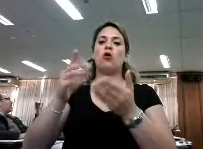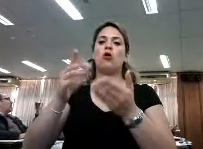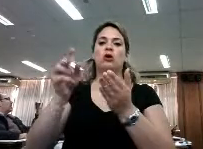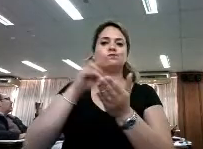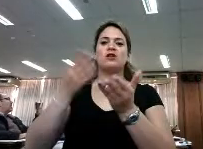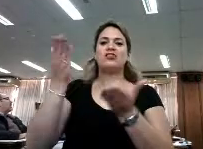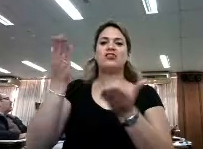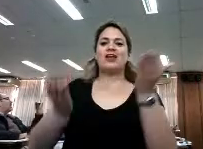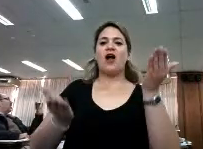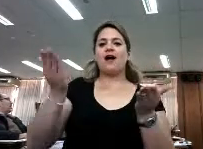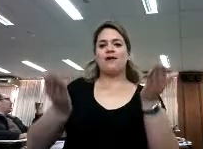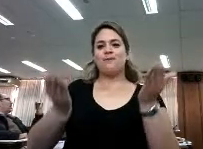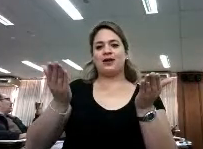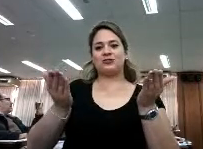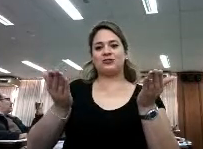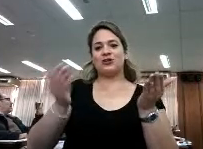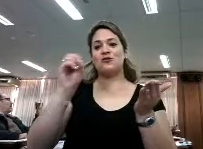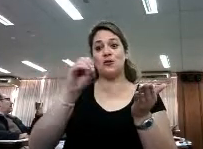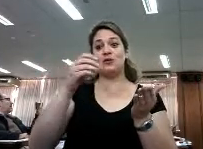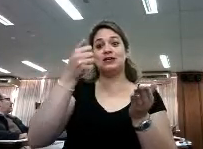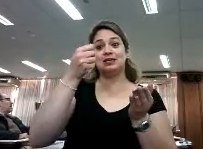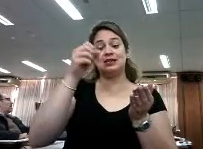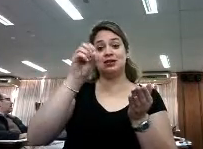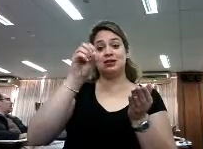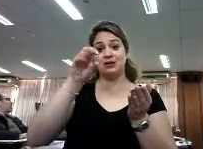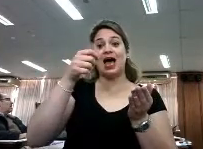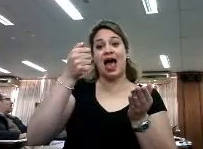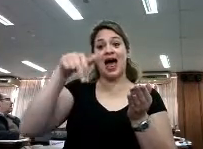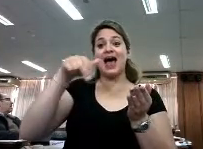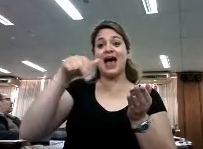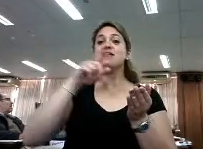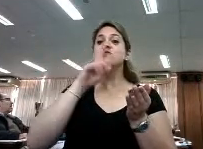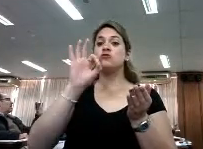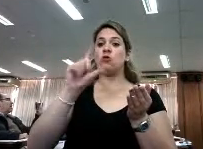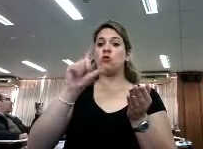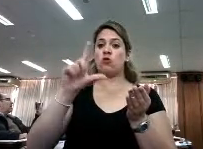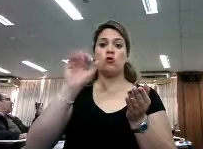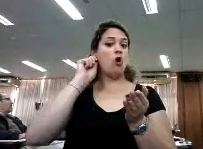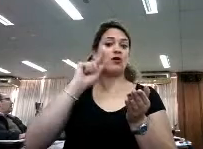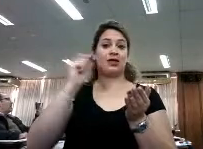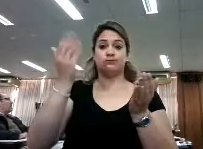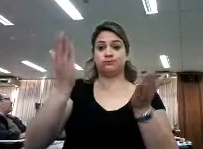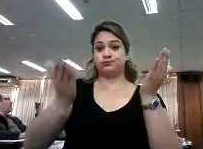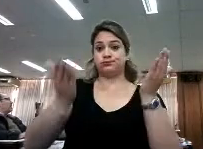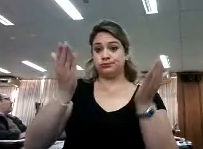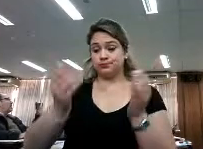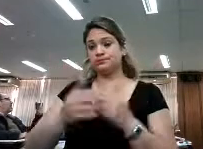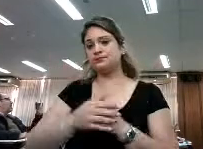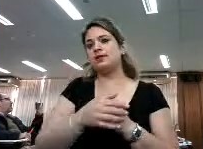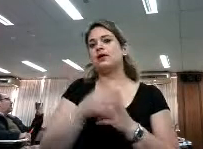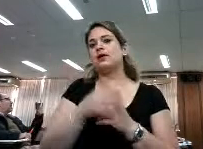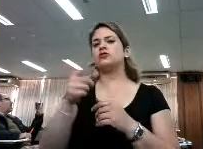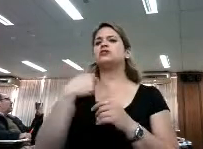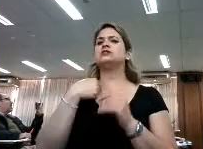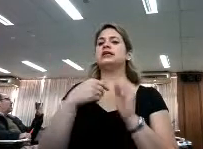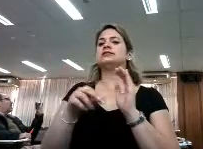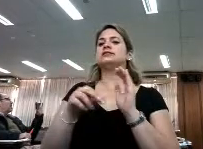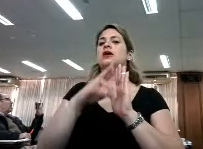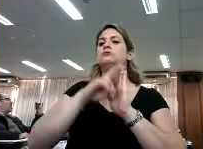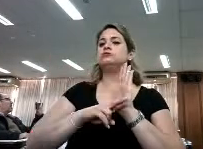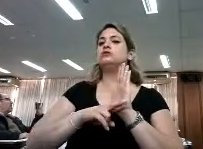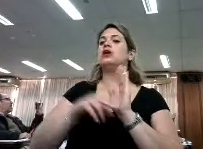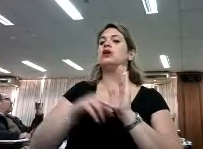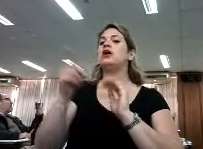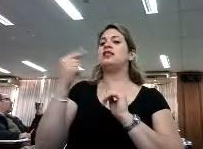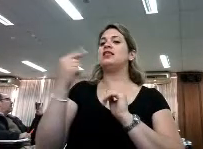se creó el sello editorial de la biblioteca. A través de una ordenanza del Consejo